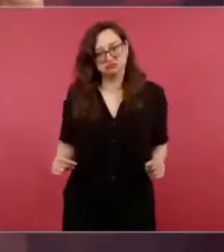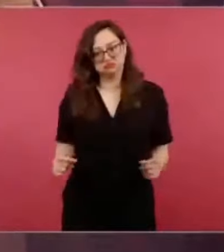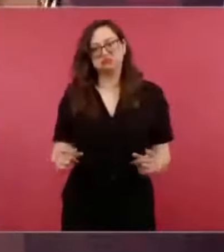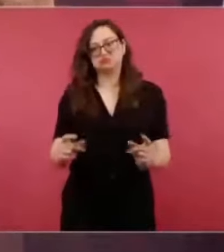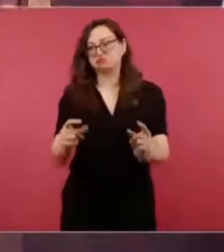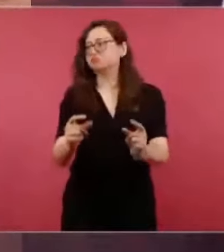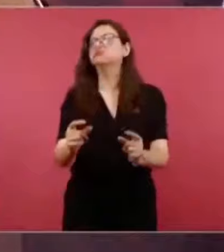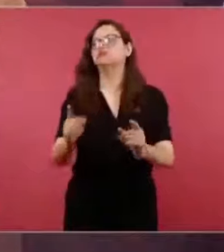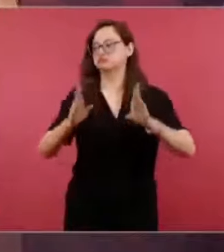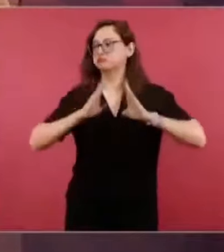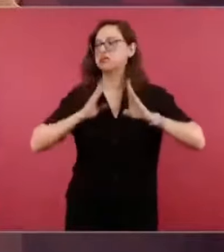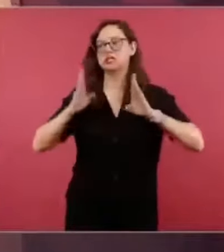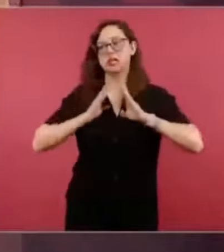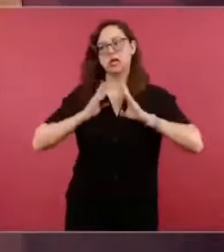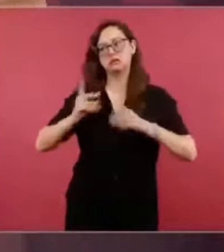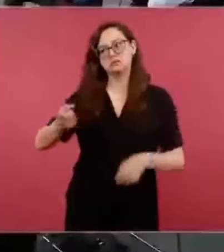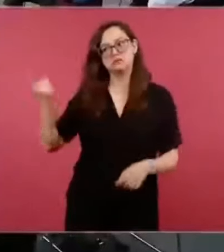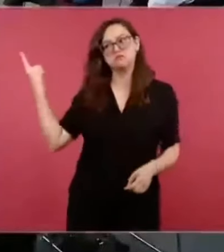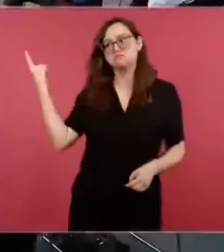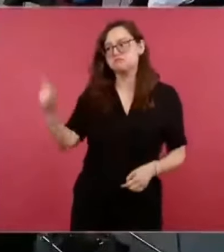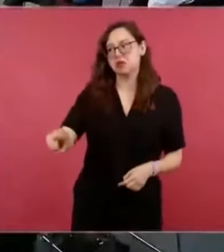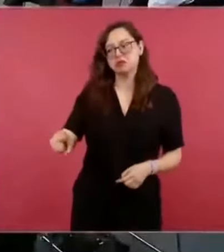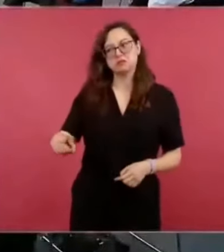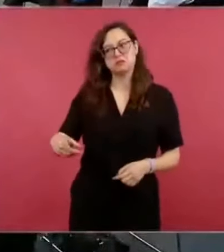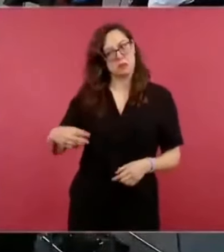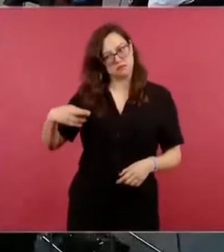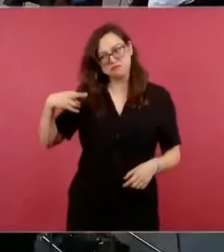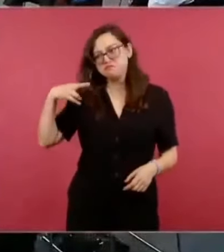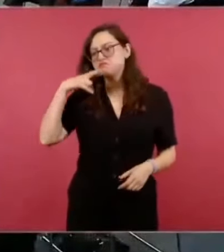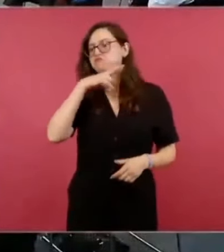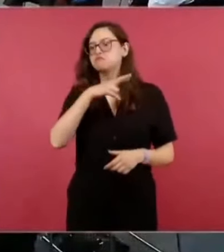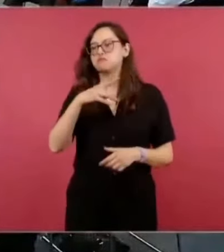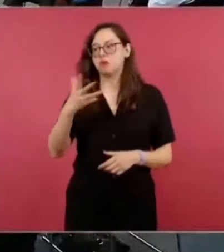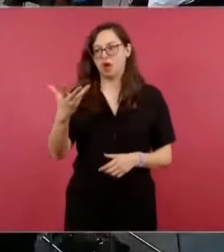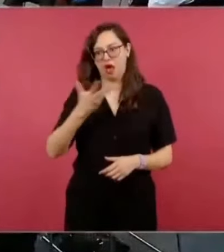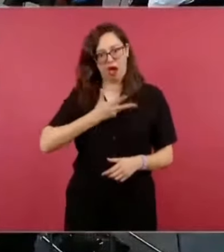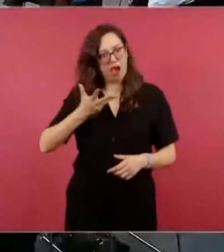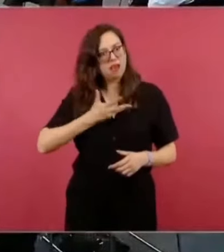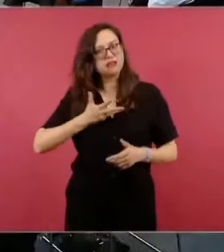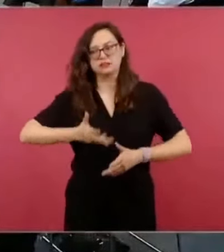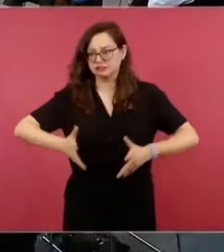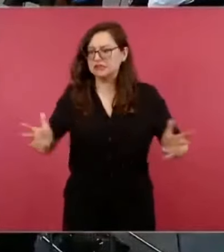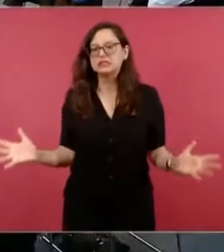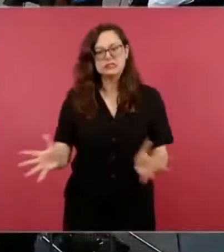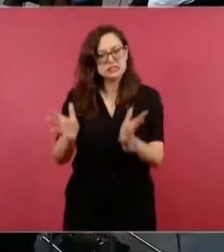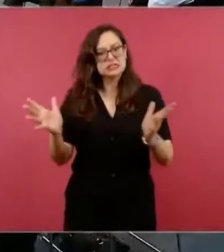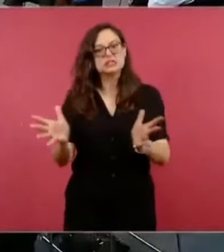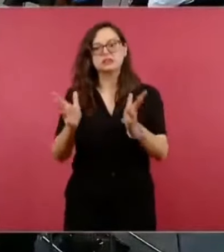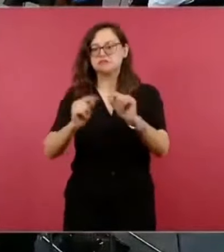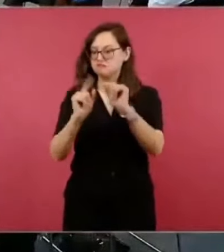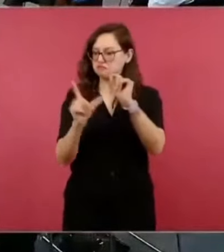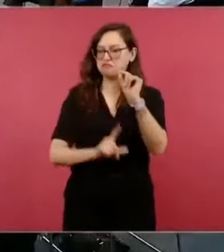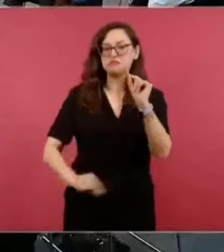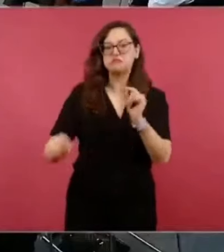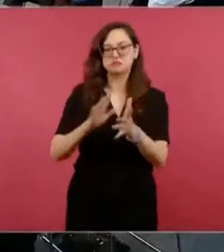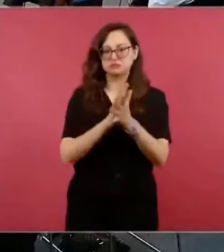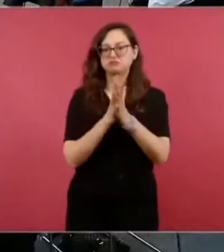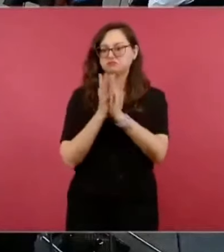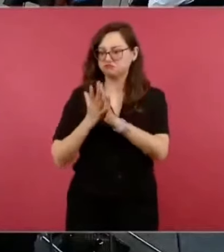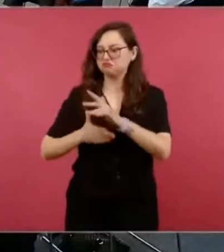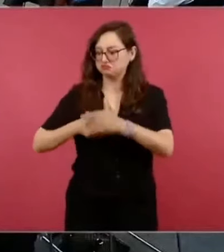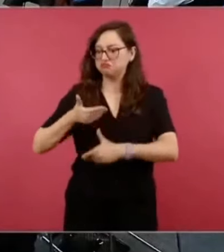mano de lo que tenía nuestro país. Y soy